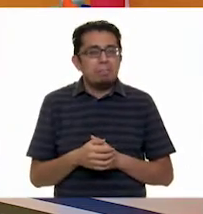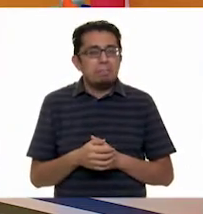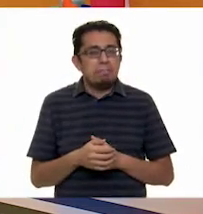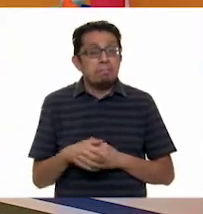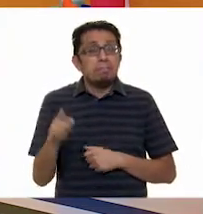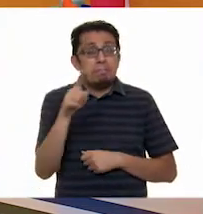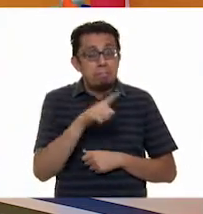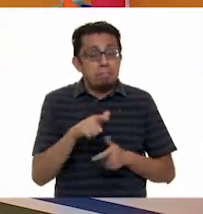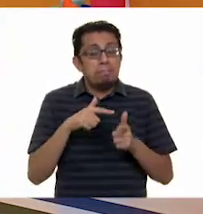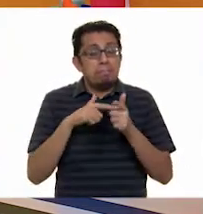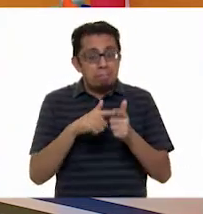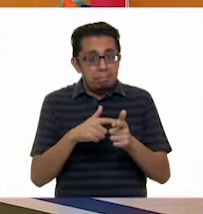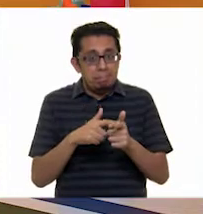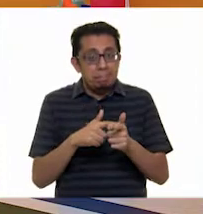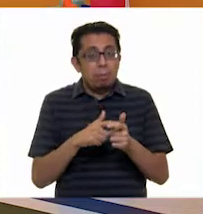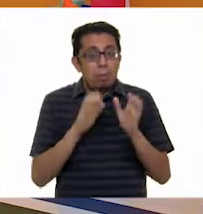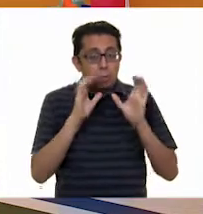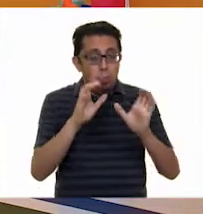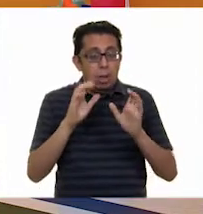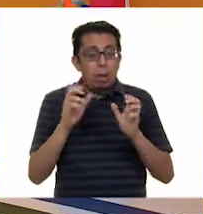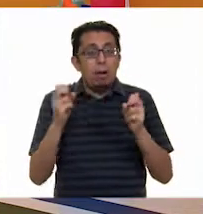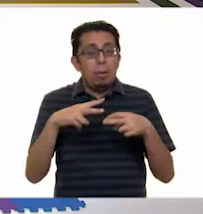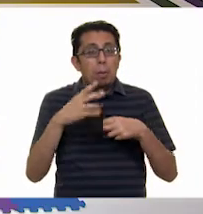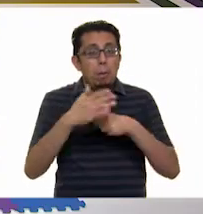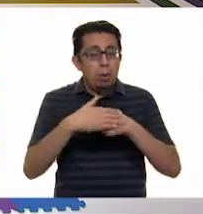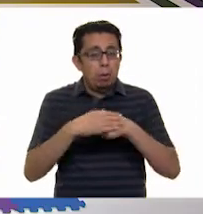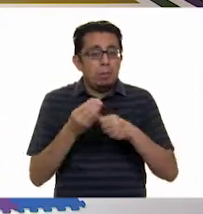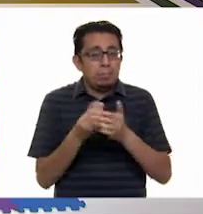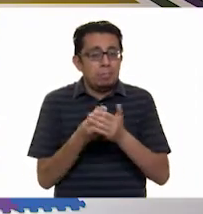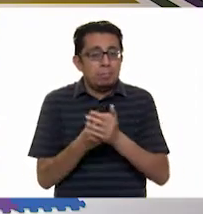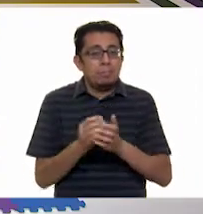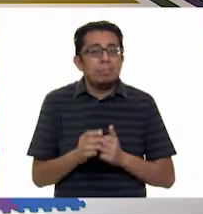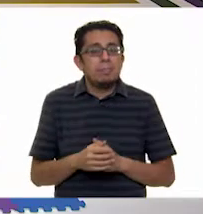Síganse protegiendo y nos vemos en la siguiente clase.